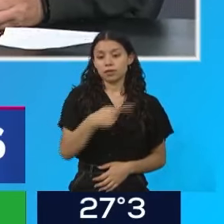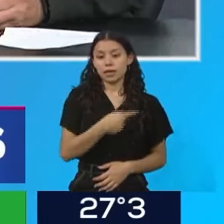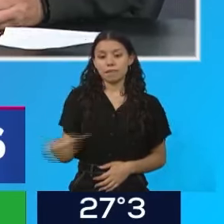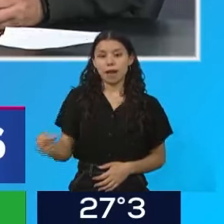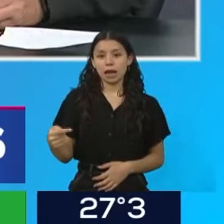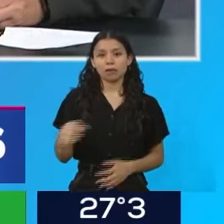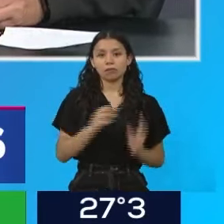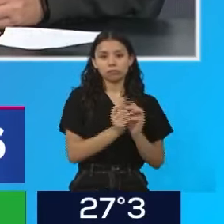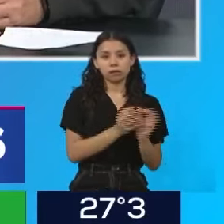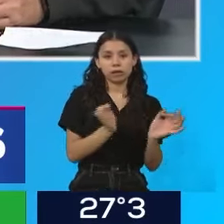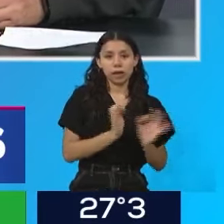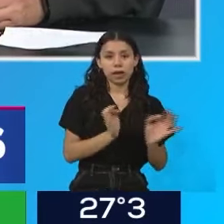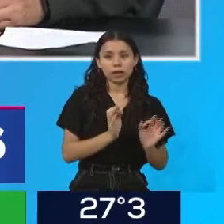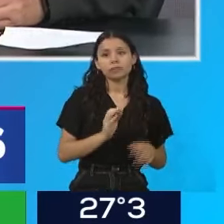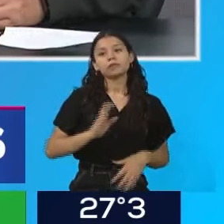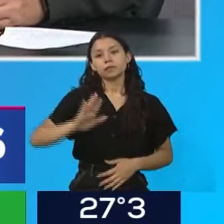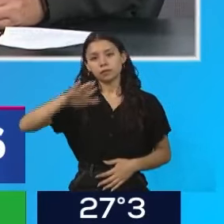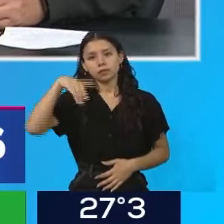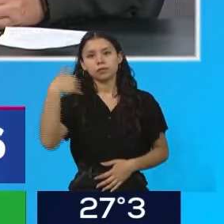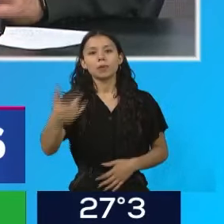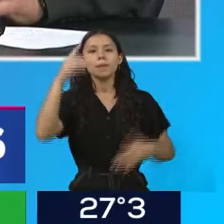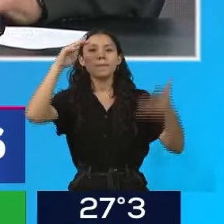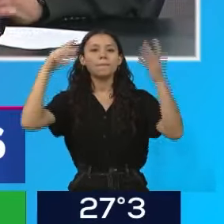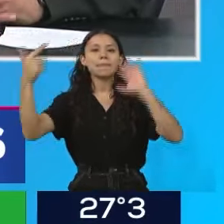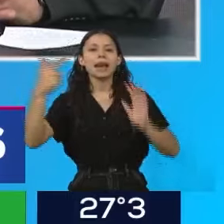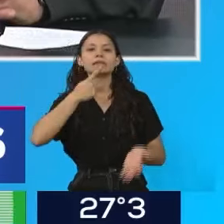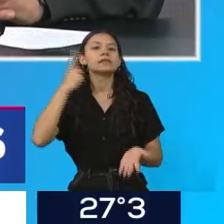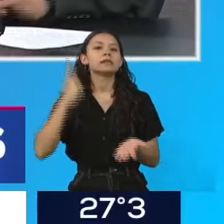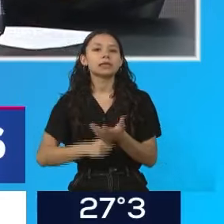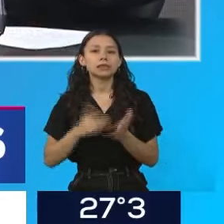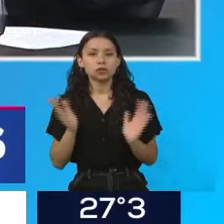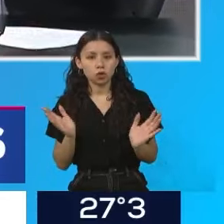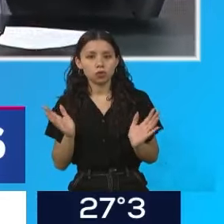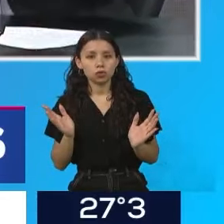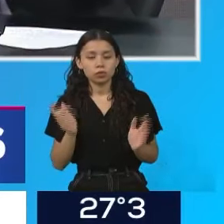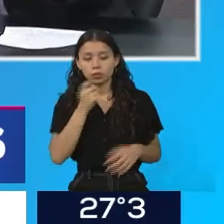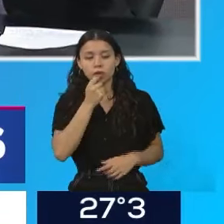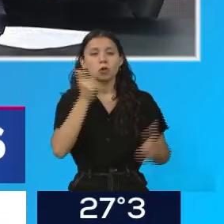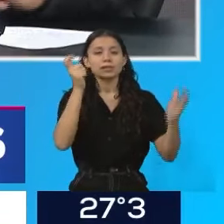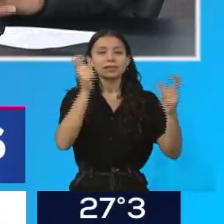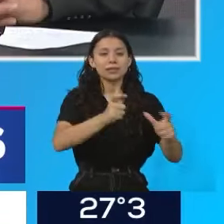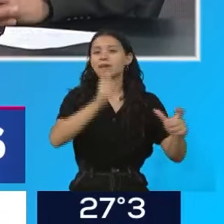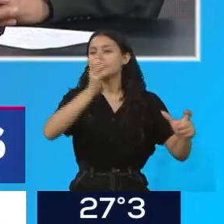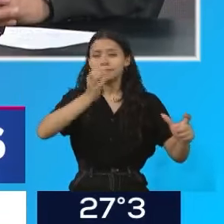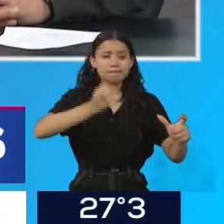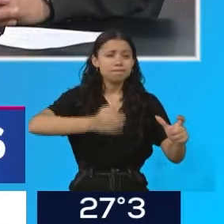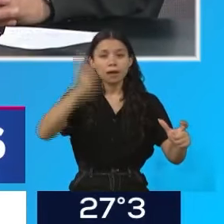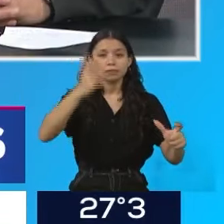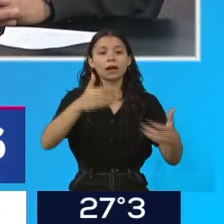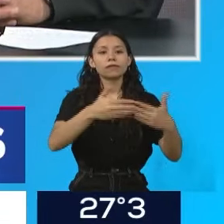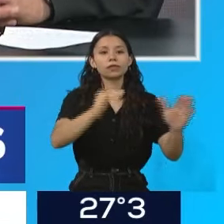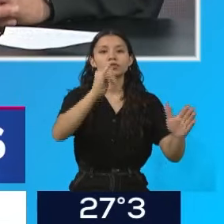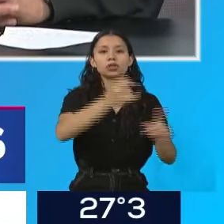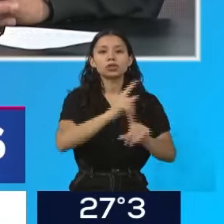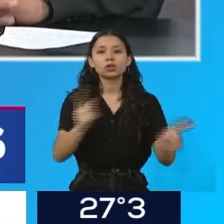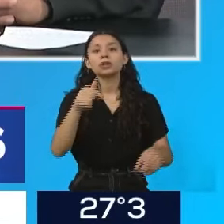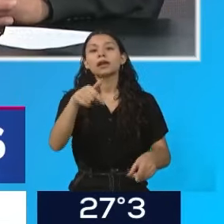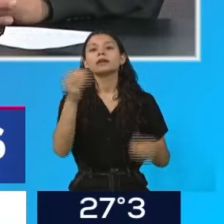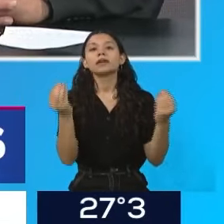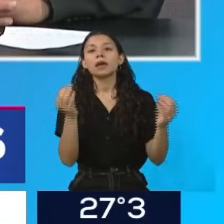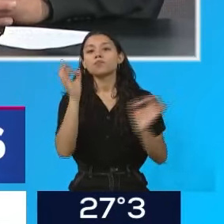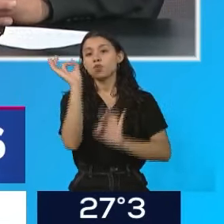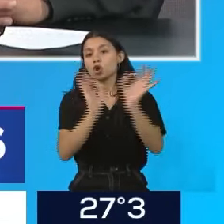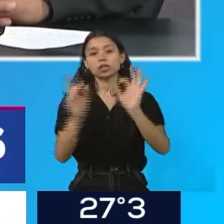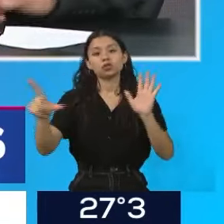presidente de la Nación, de su voluntad, para abrir un periodo de sesiones extraordinarias donde solamente se tratan los proyectos de ley que